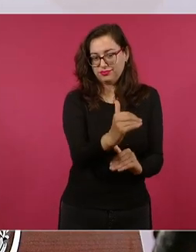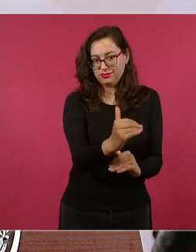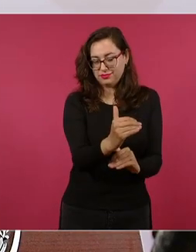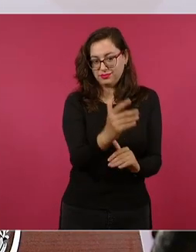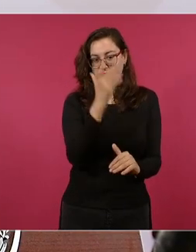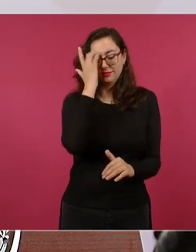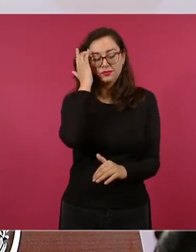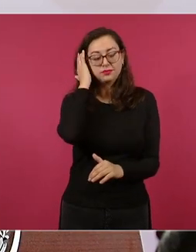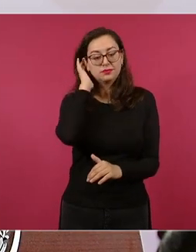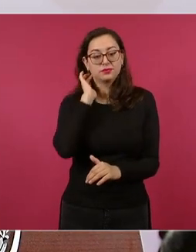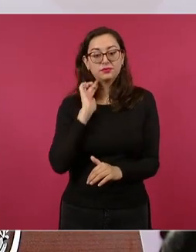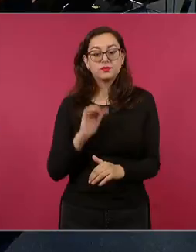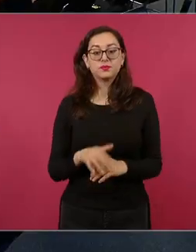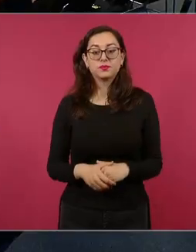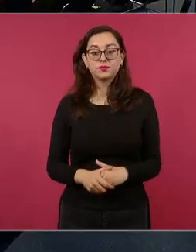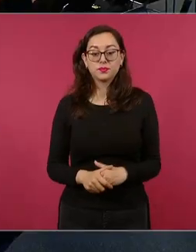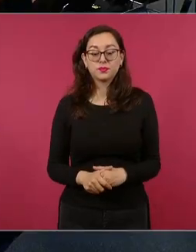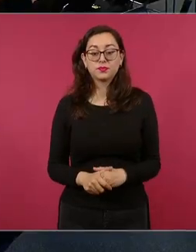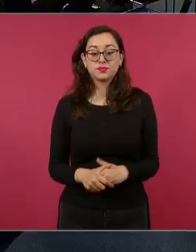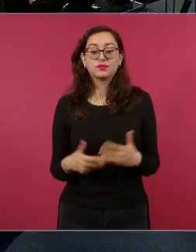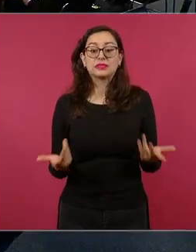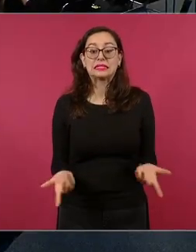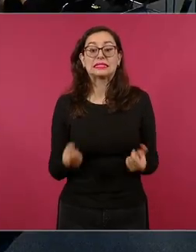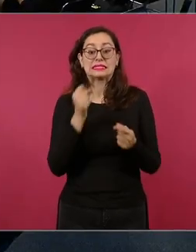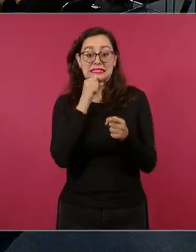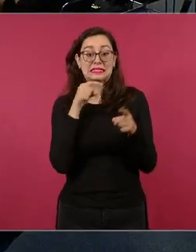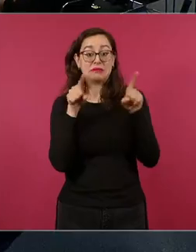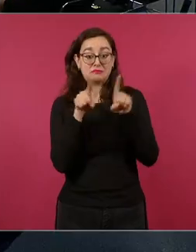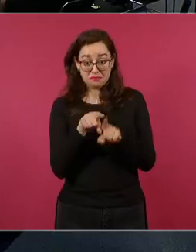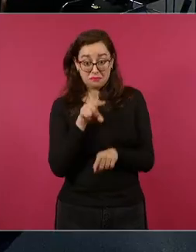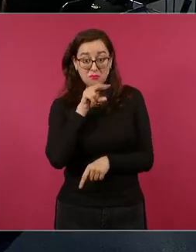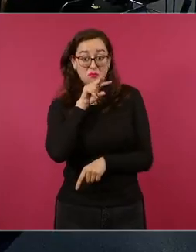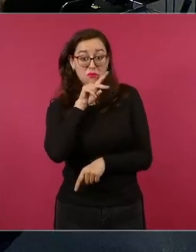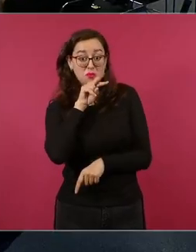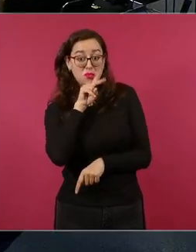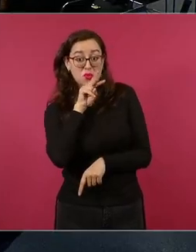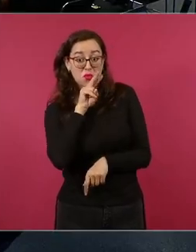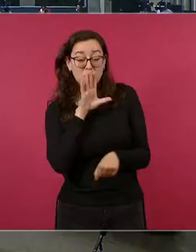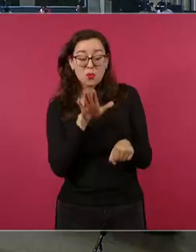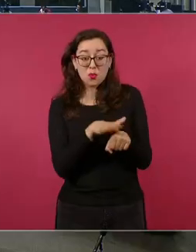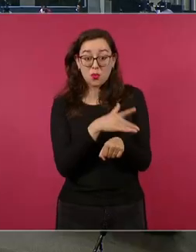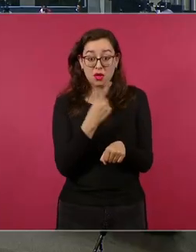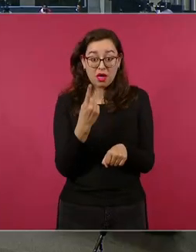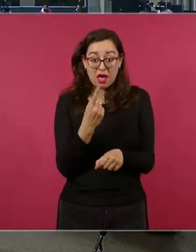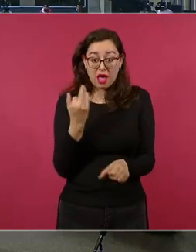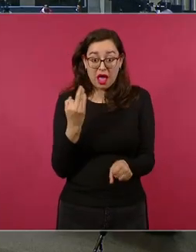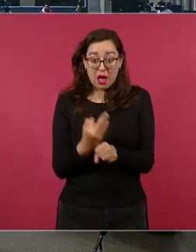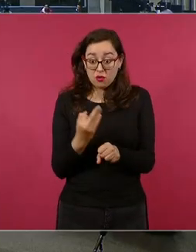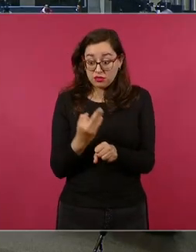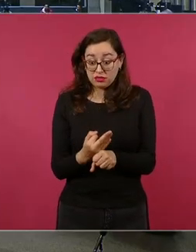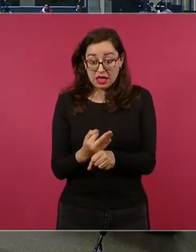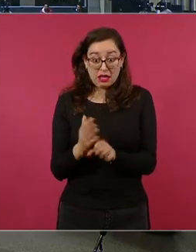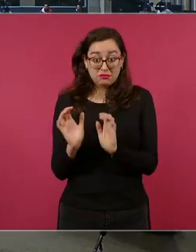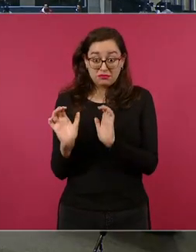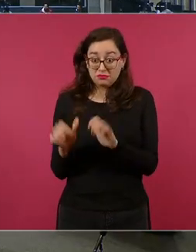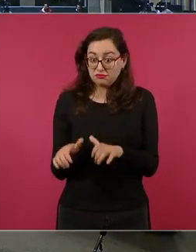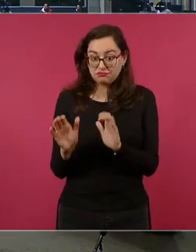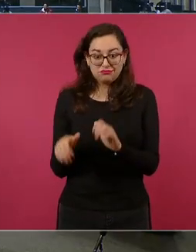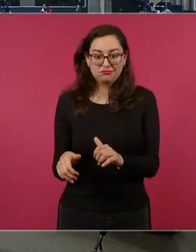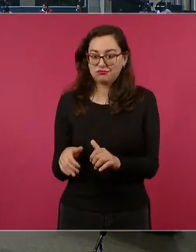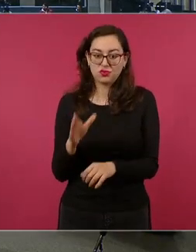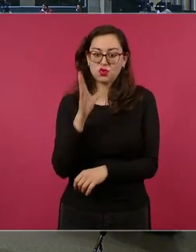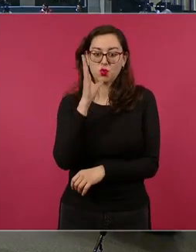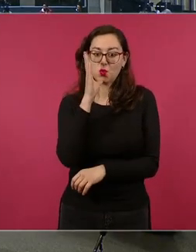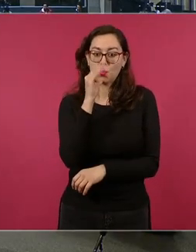presidente también la inquietud es que porque el sistema de registro ahorita está cerrado es decir